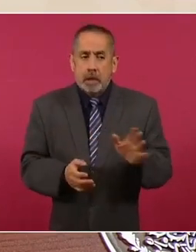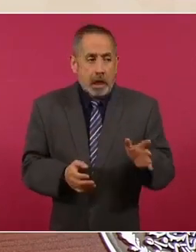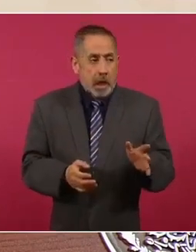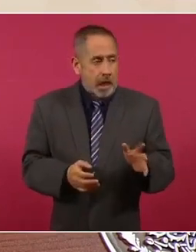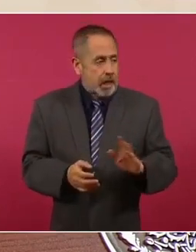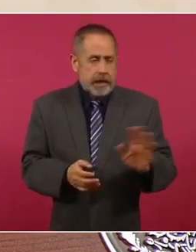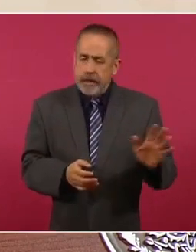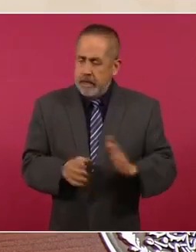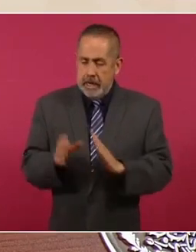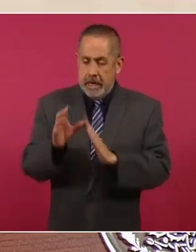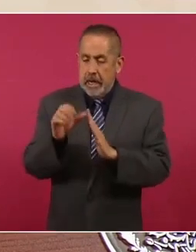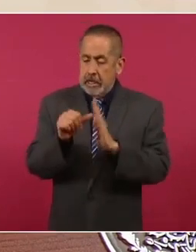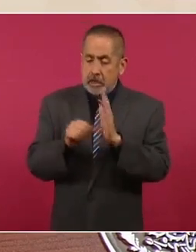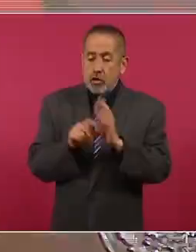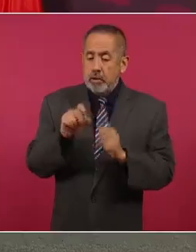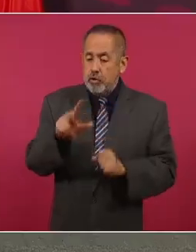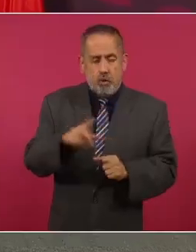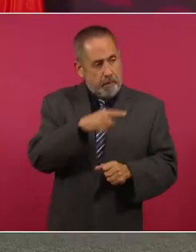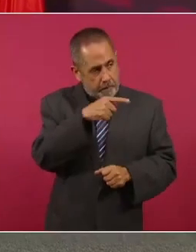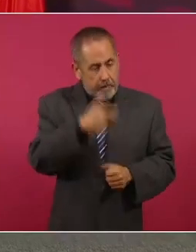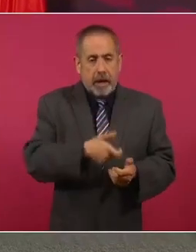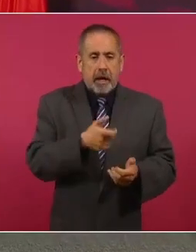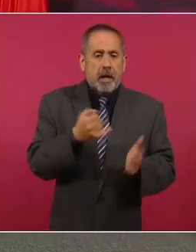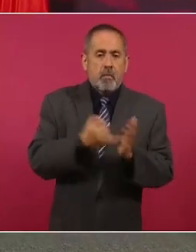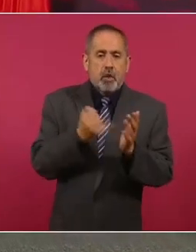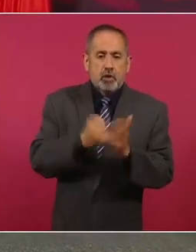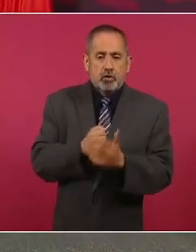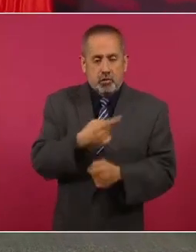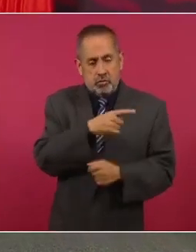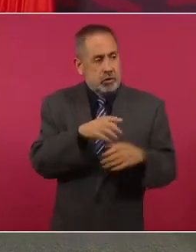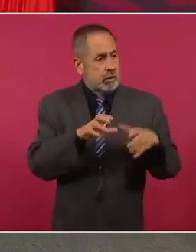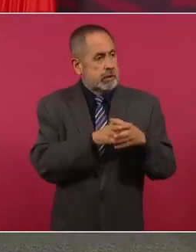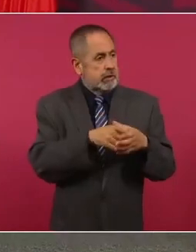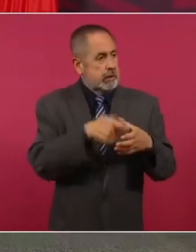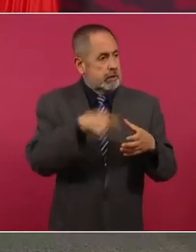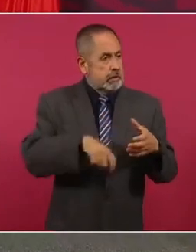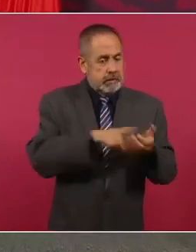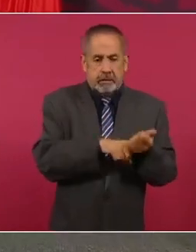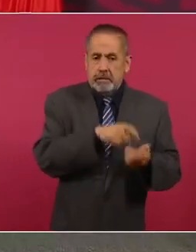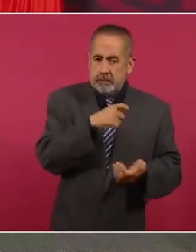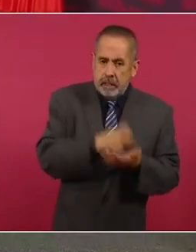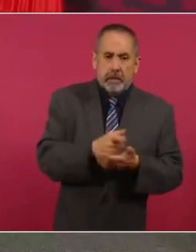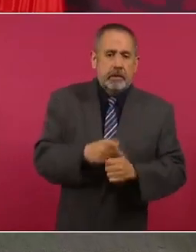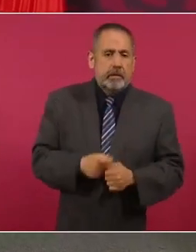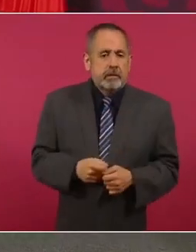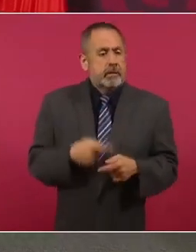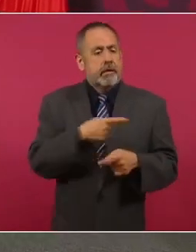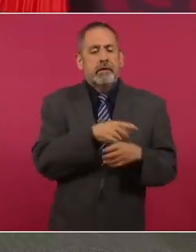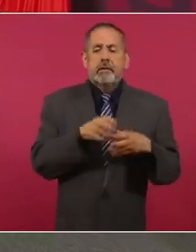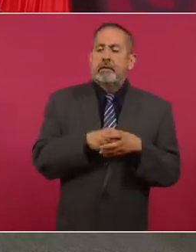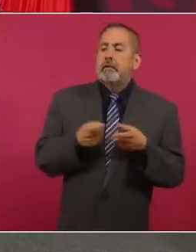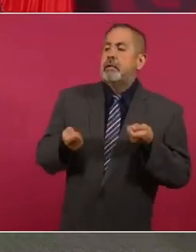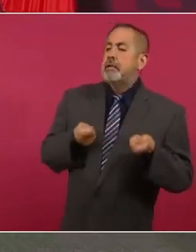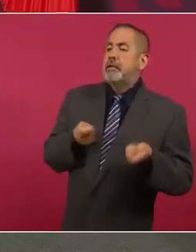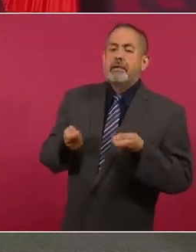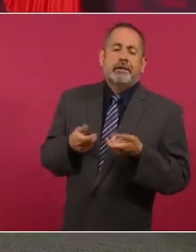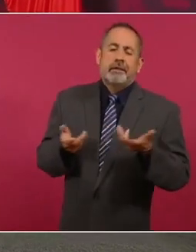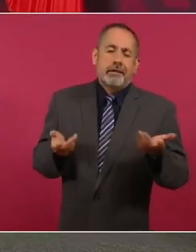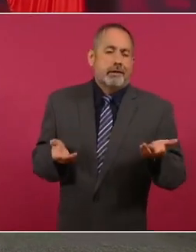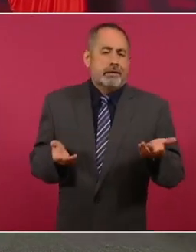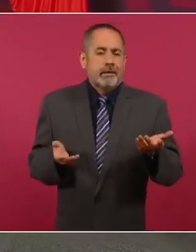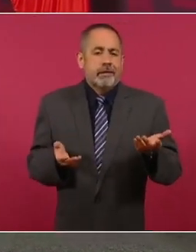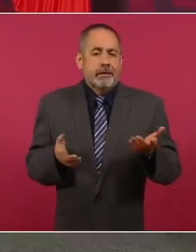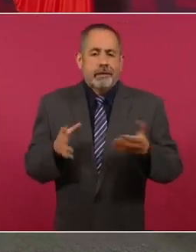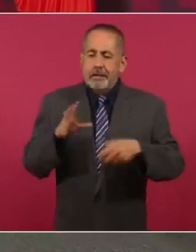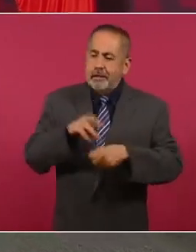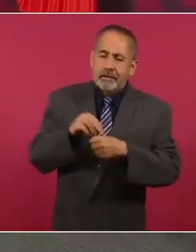de la oligarquía, porque ellos eran los